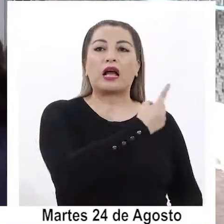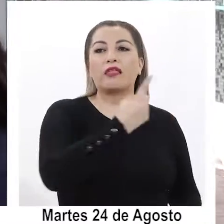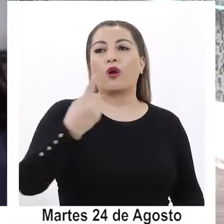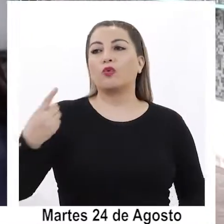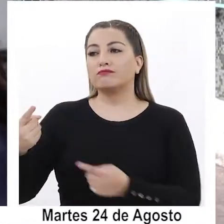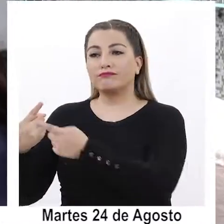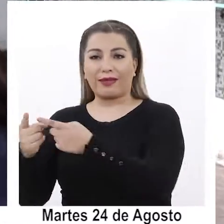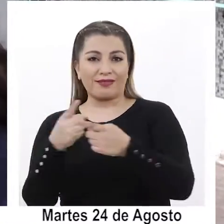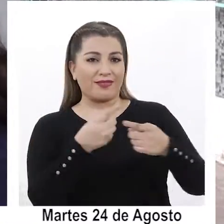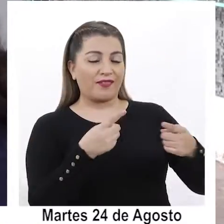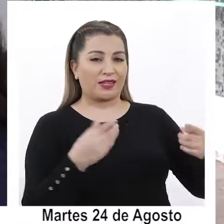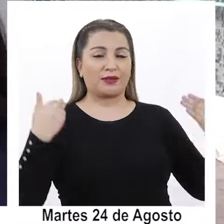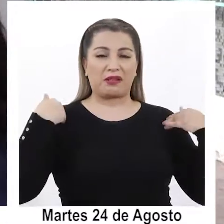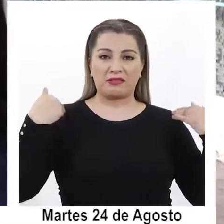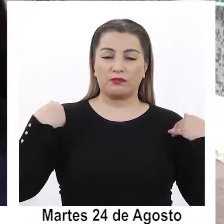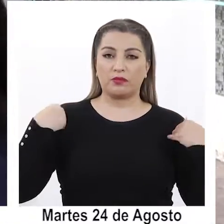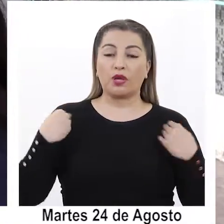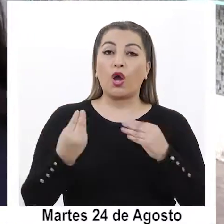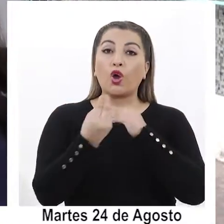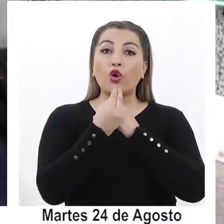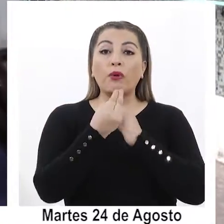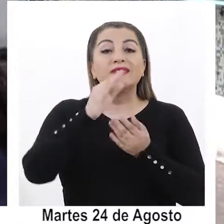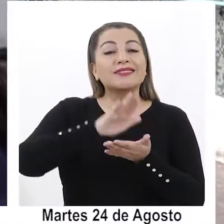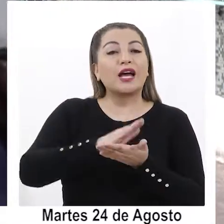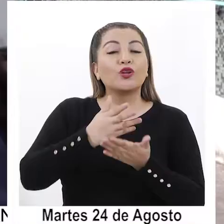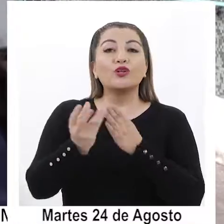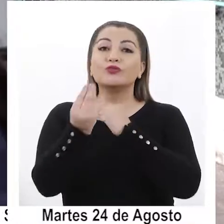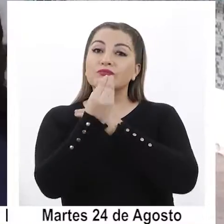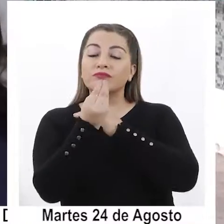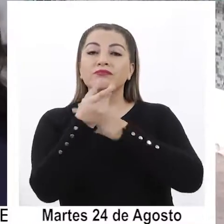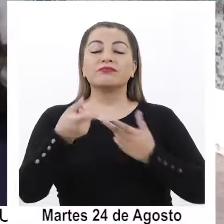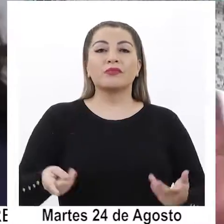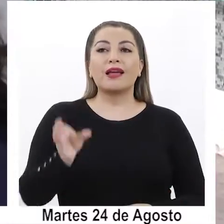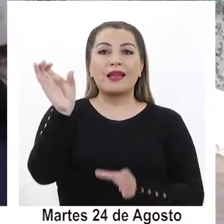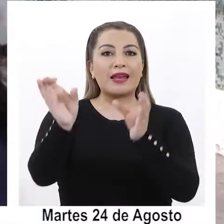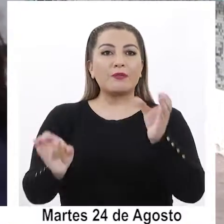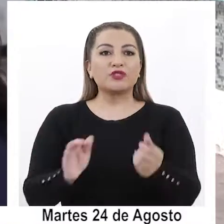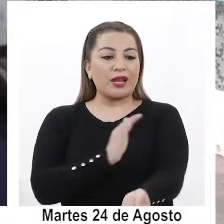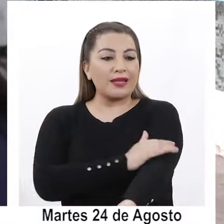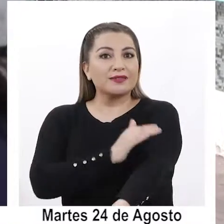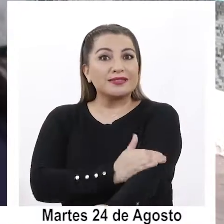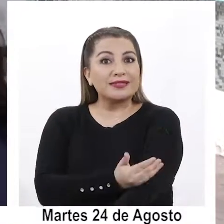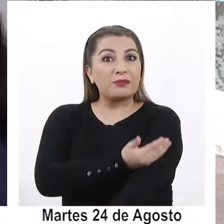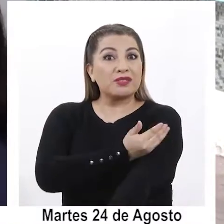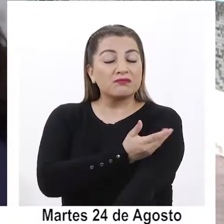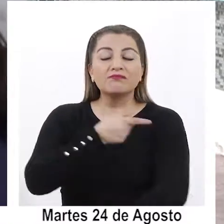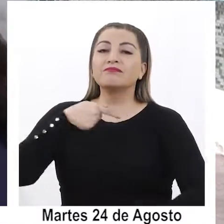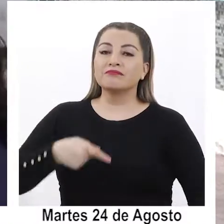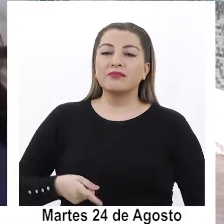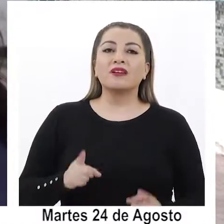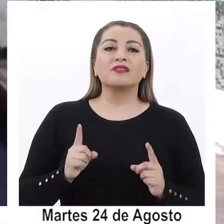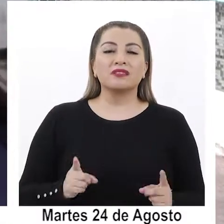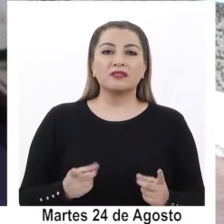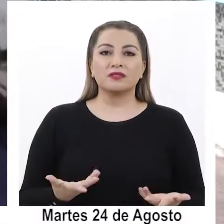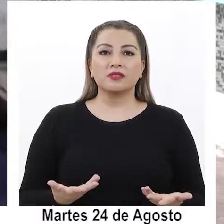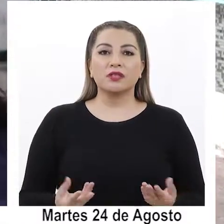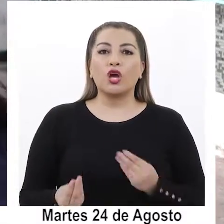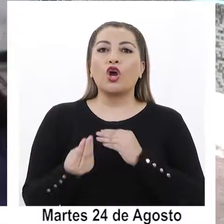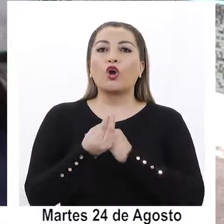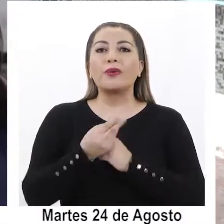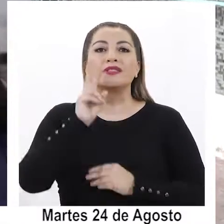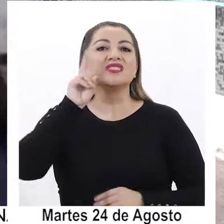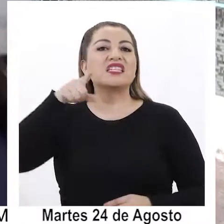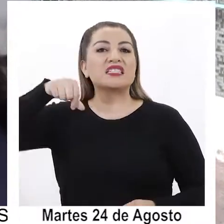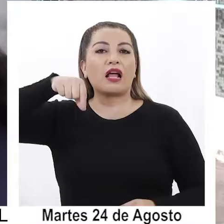persona, comer saludablemente. Las personas hipertensas principalmente tienen que tratar de comer